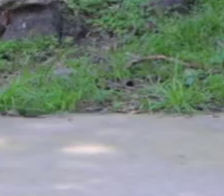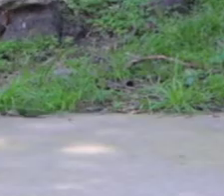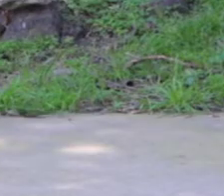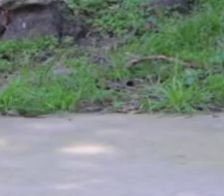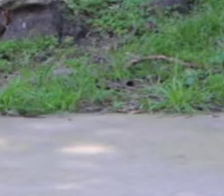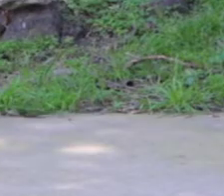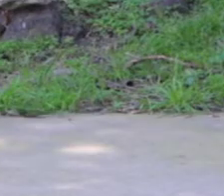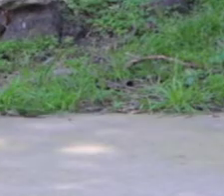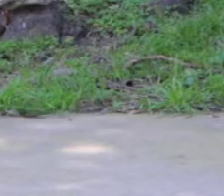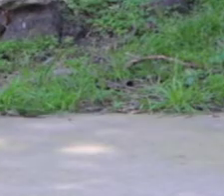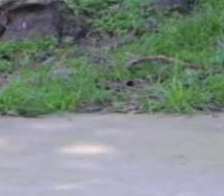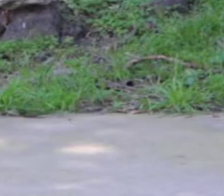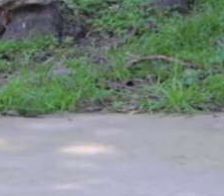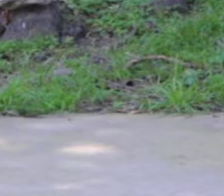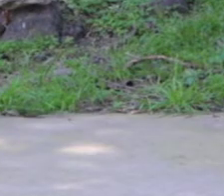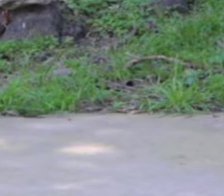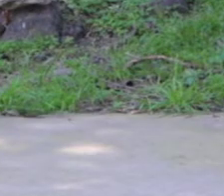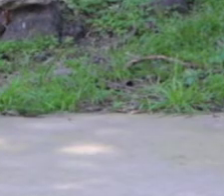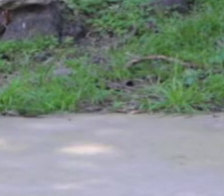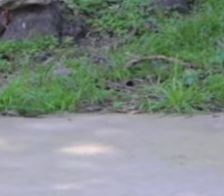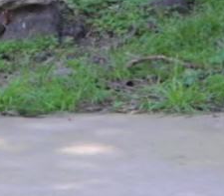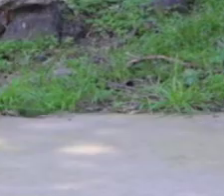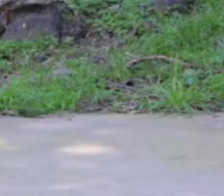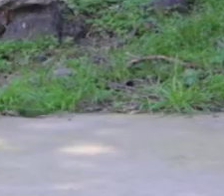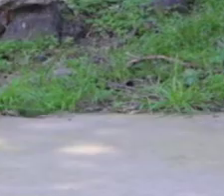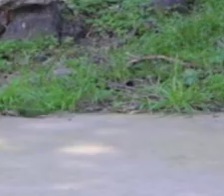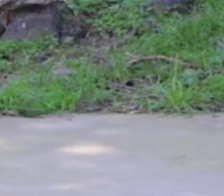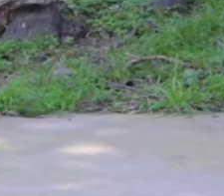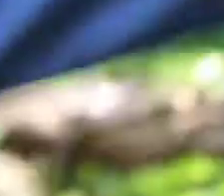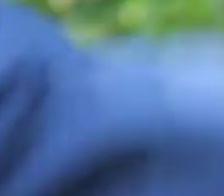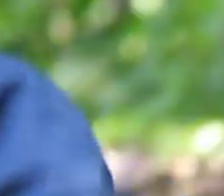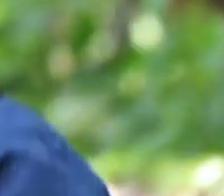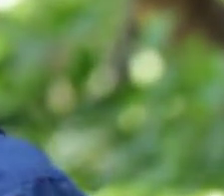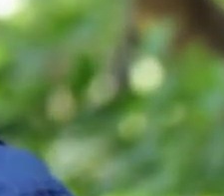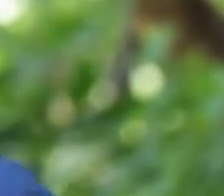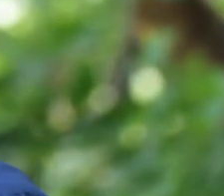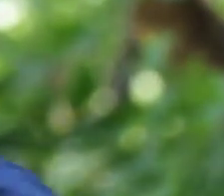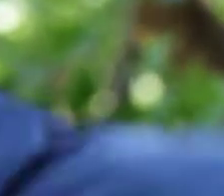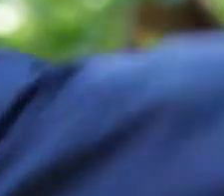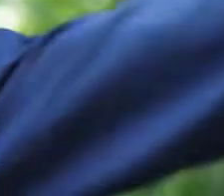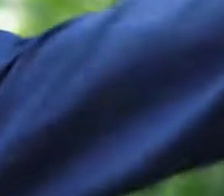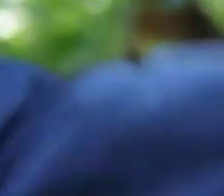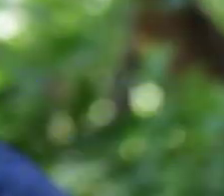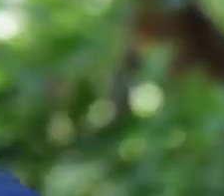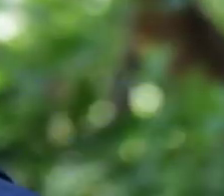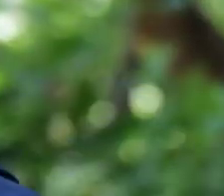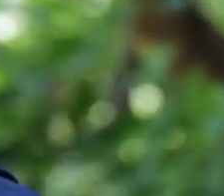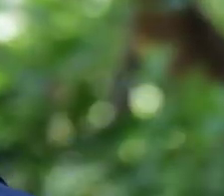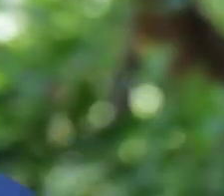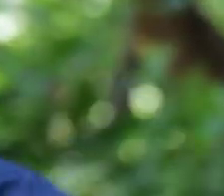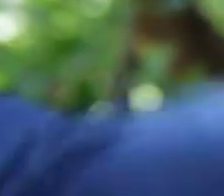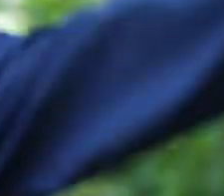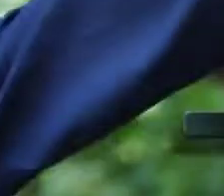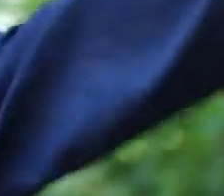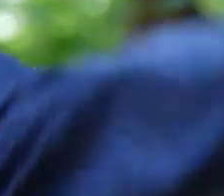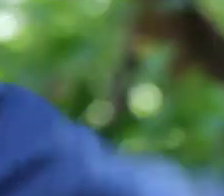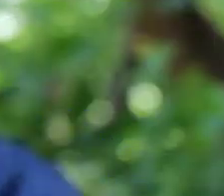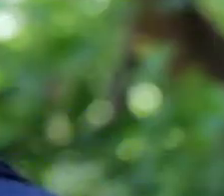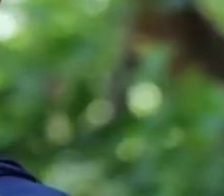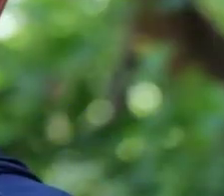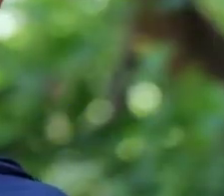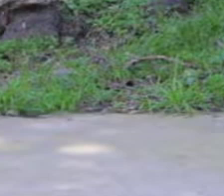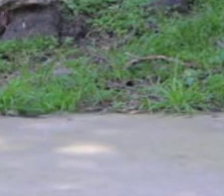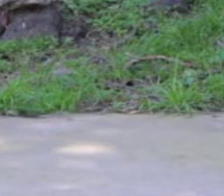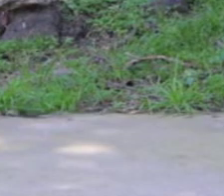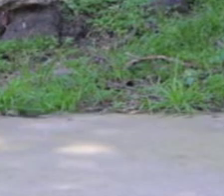Acuérdate de mantener las puntas hacia adentro. Elevación. Sin flexionar las rodillas. Es importante que no flexiones las rodillas.